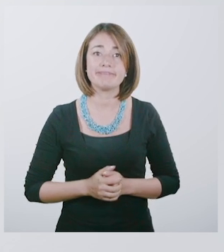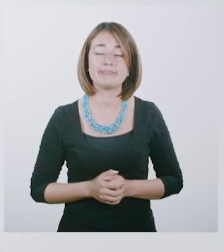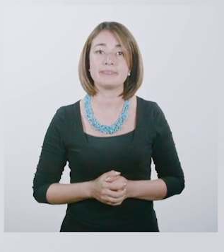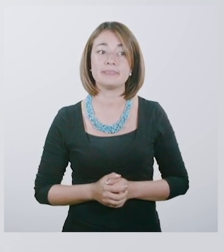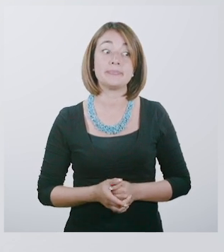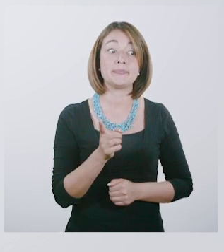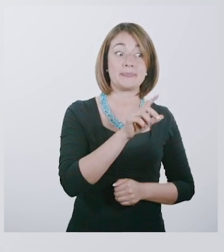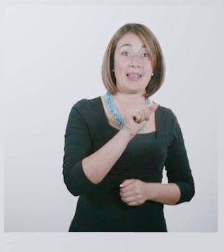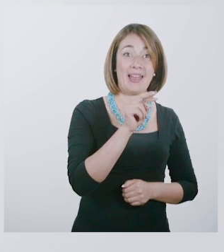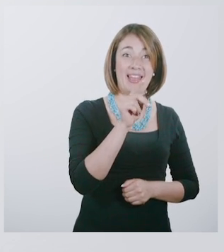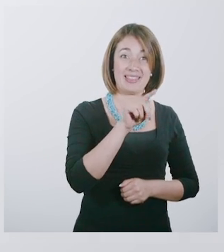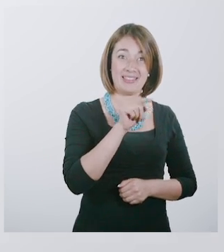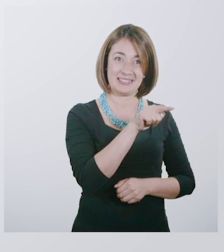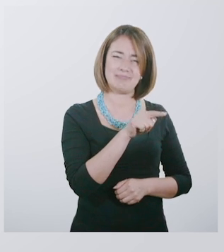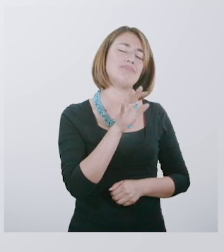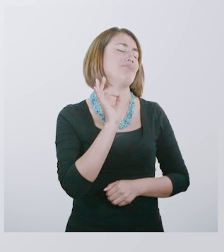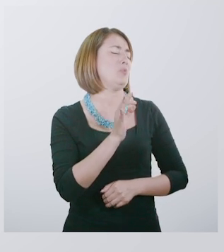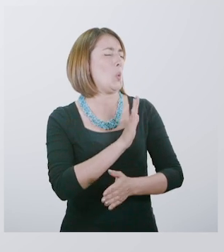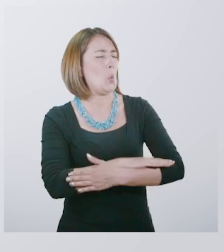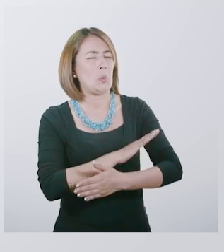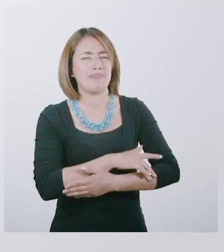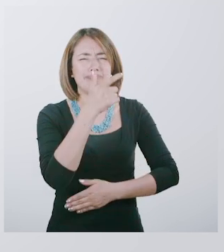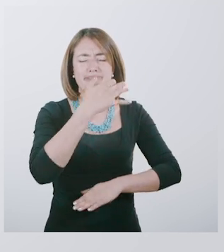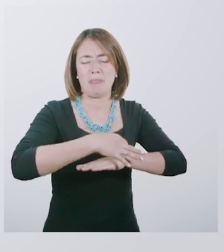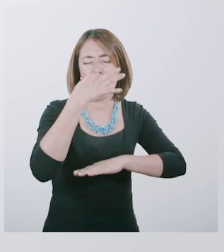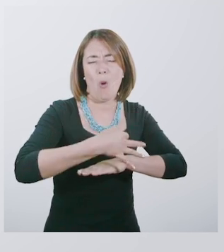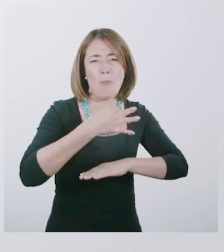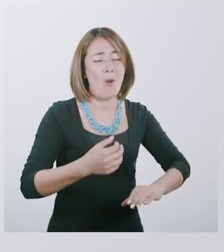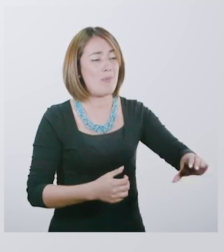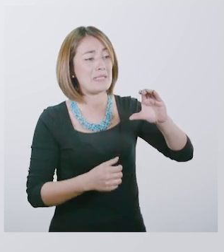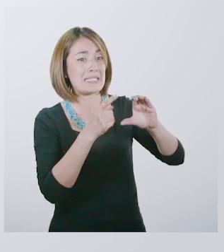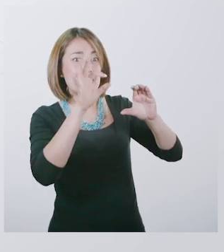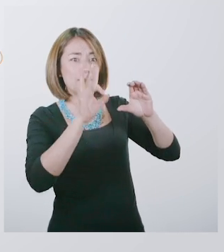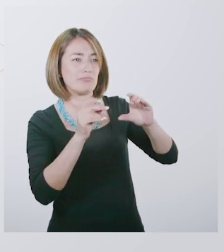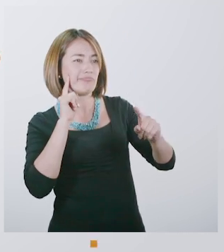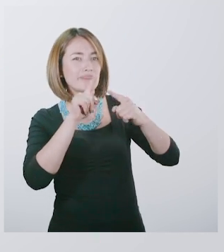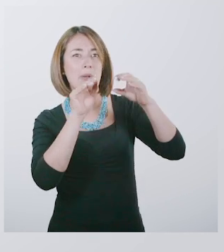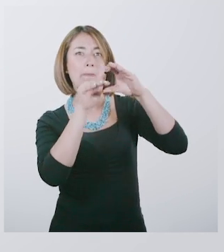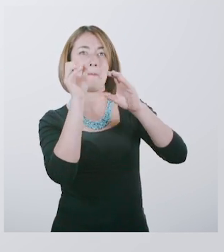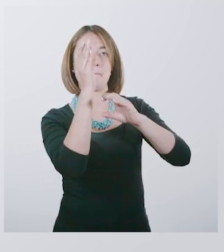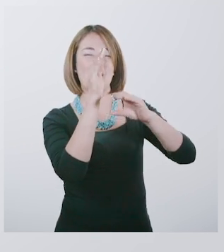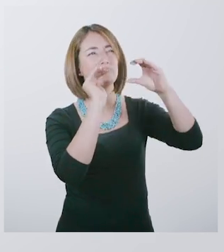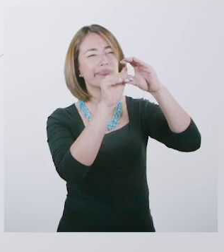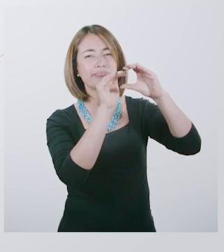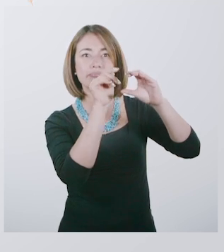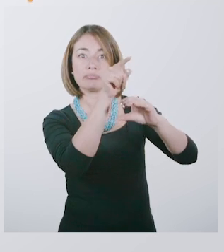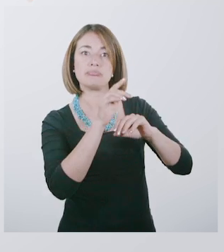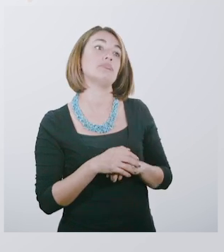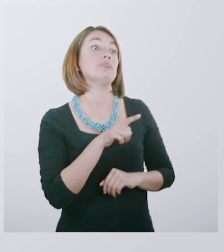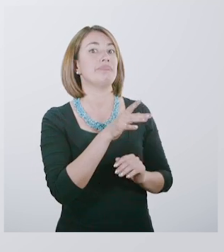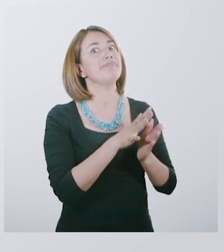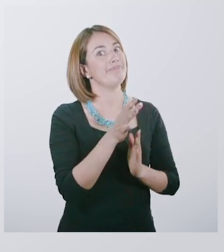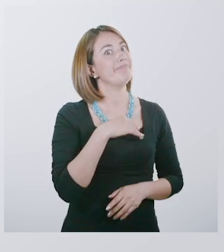se toma algunos días más. Andrés, por su parte, guarda sagradamente el 10% de sus ingresos en su cuenta de